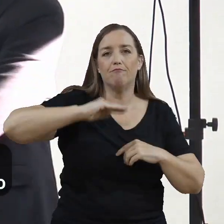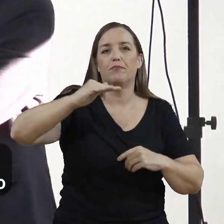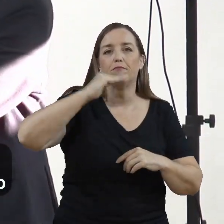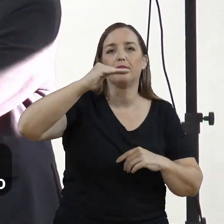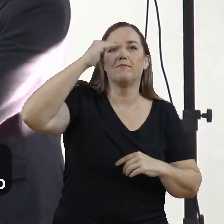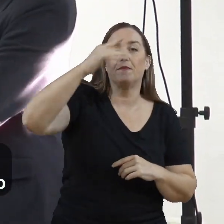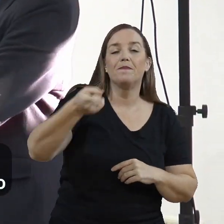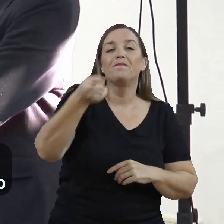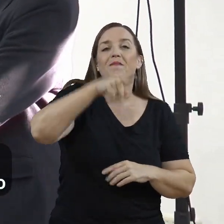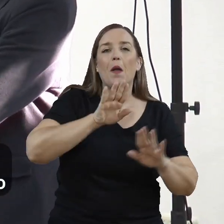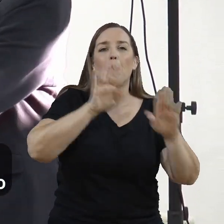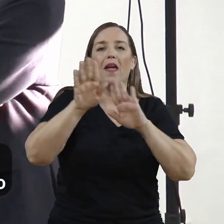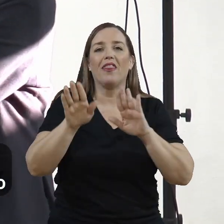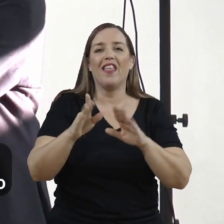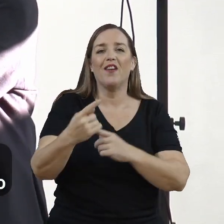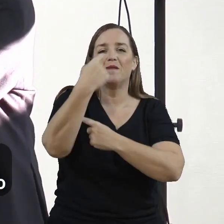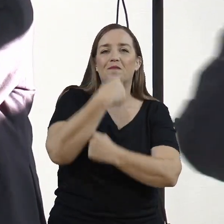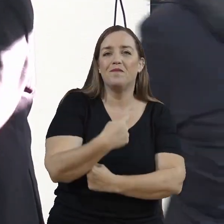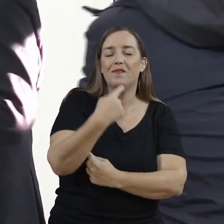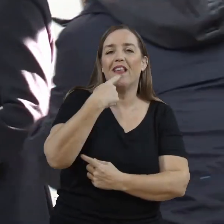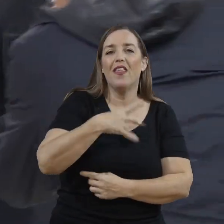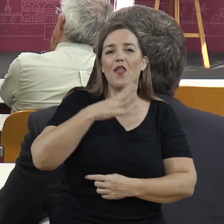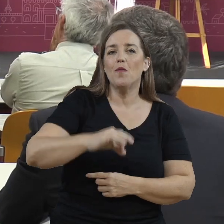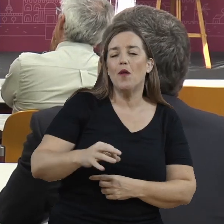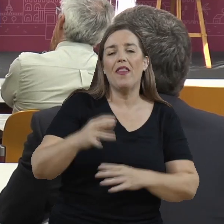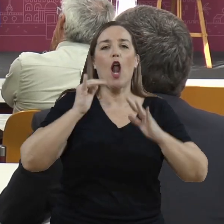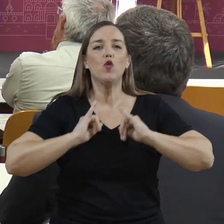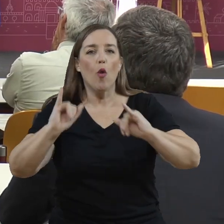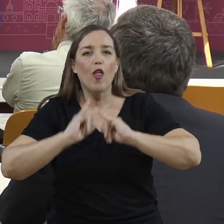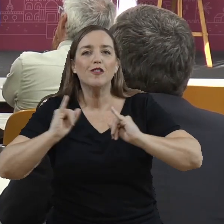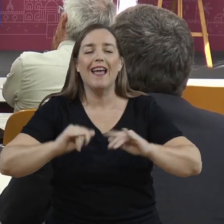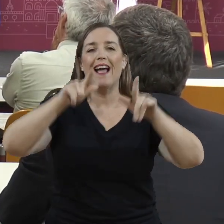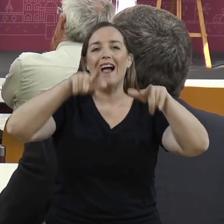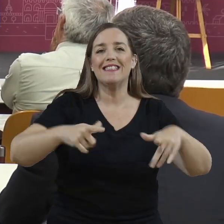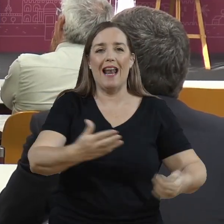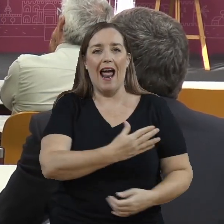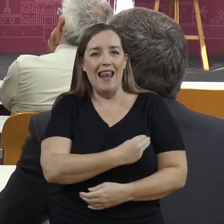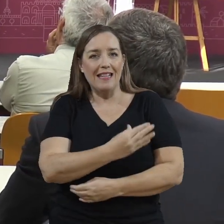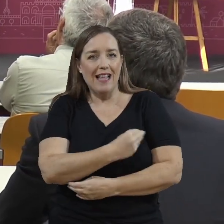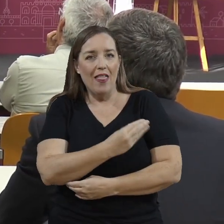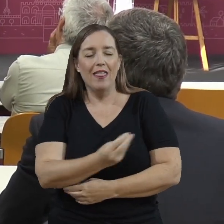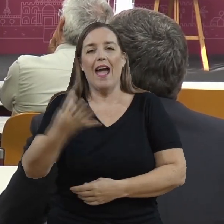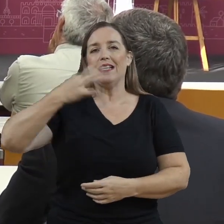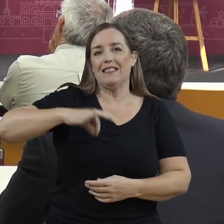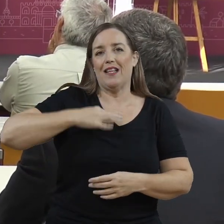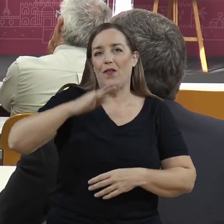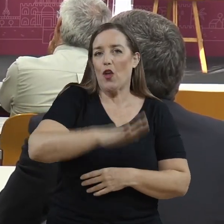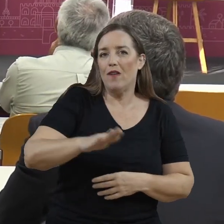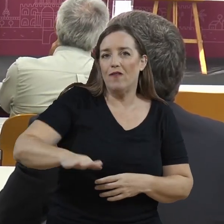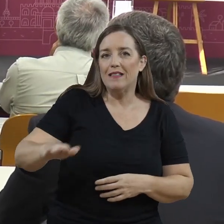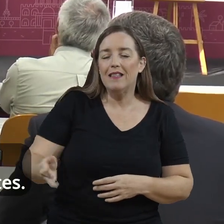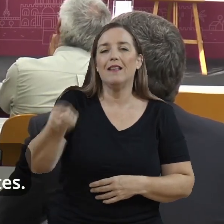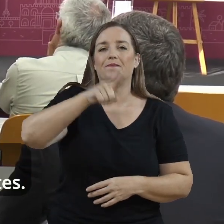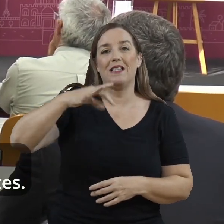entre los espacios que han elegido los vecinos para el centro hay una ludoteca, una sala de lactancia, aseo infantil y otro específicamente